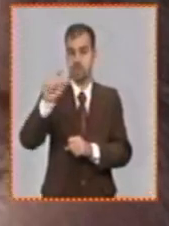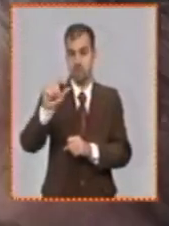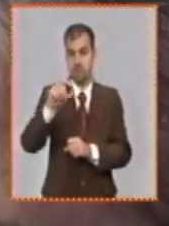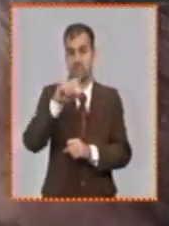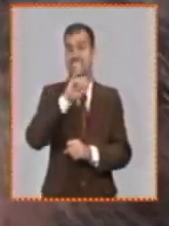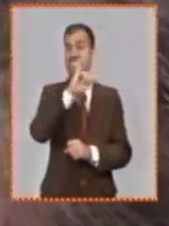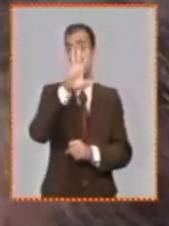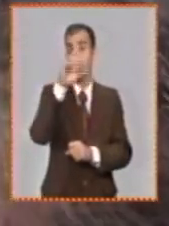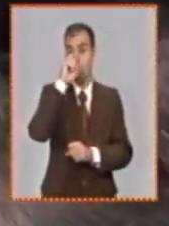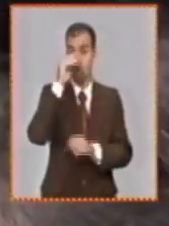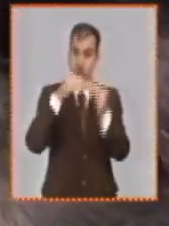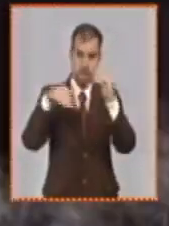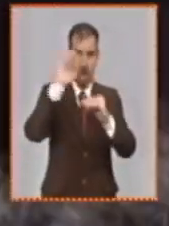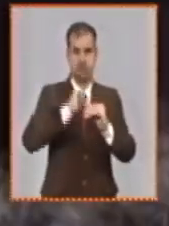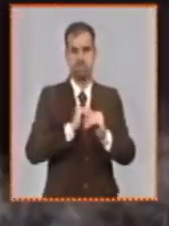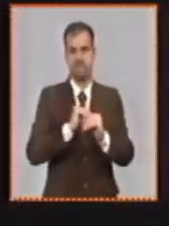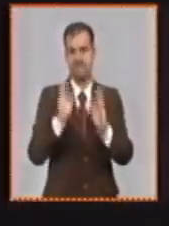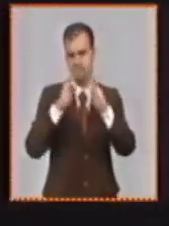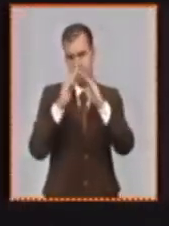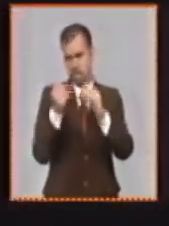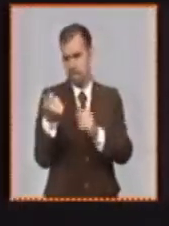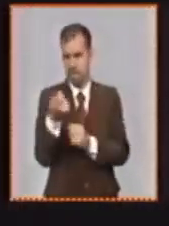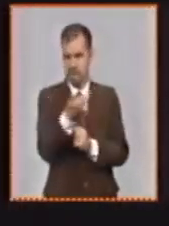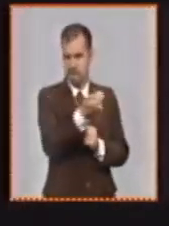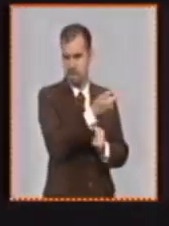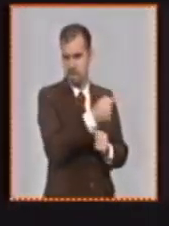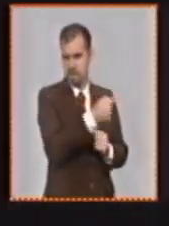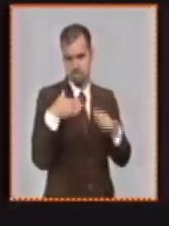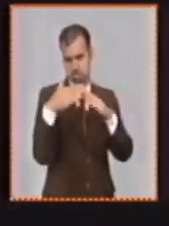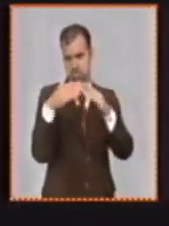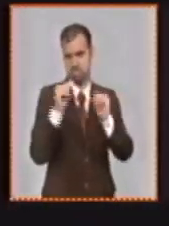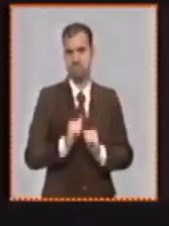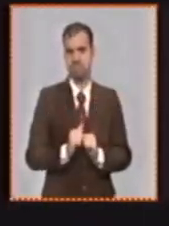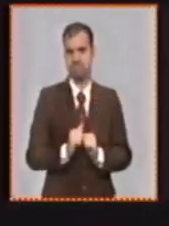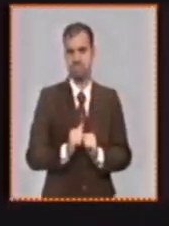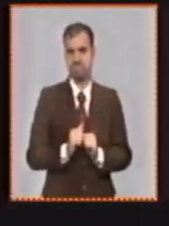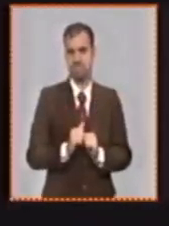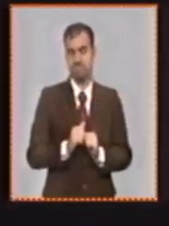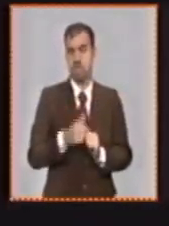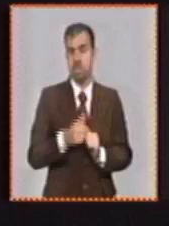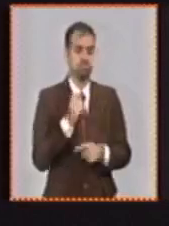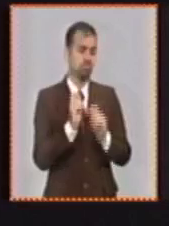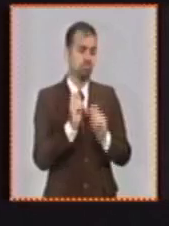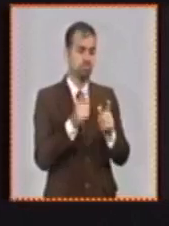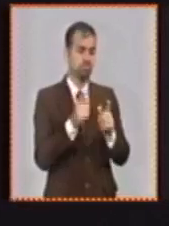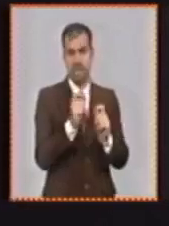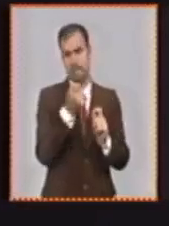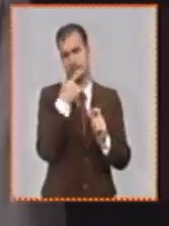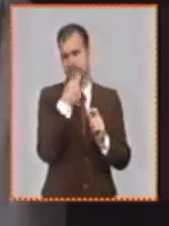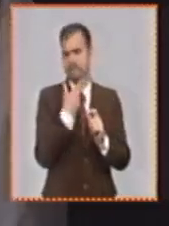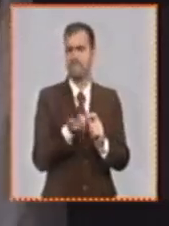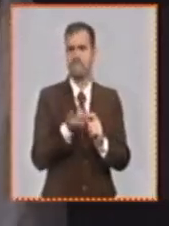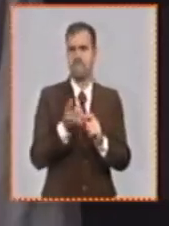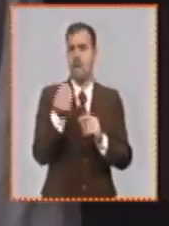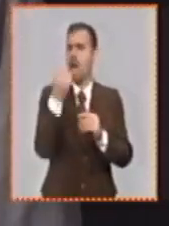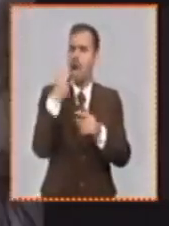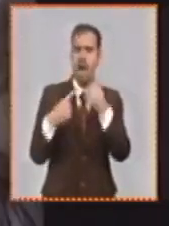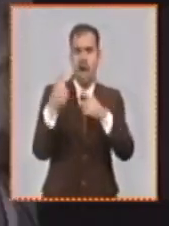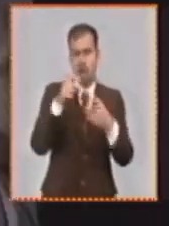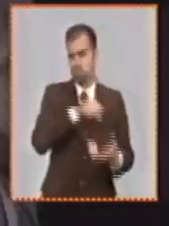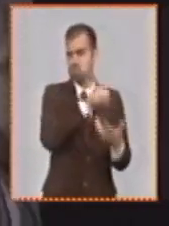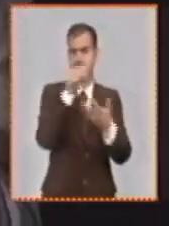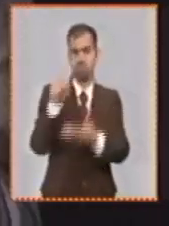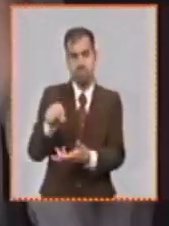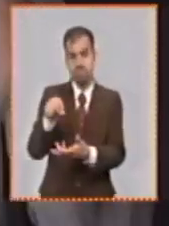65 años, que vivían solas en mi comunidad. Entonces ella no era la mensajera voluntaria que iba a buscar la medicina o el